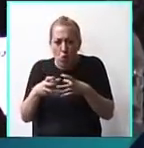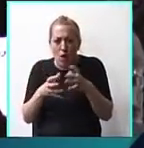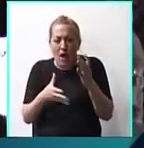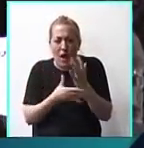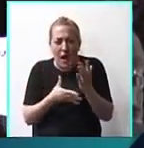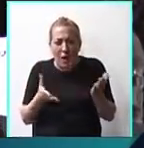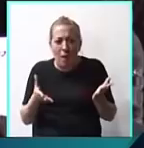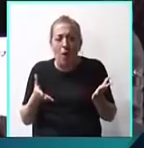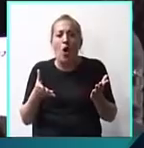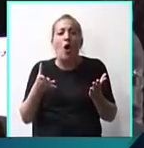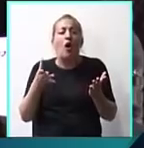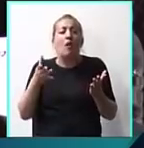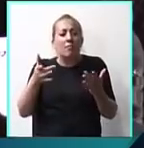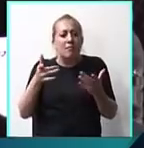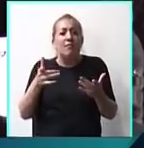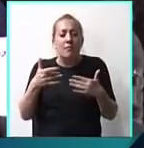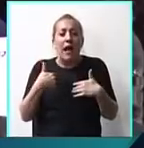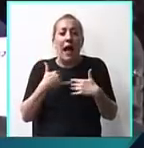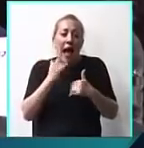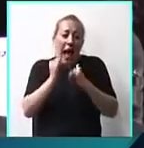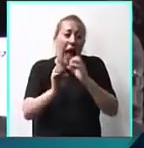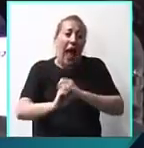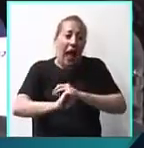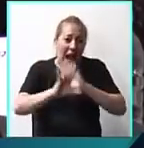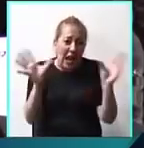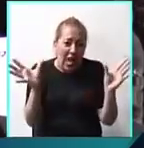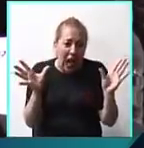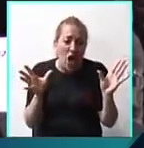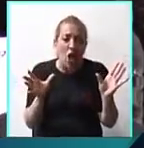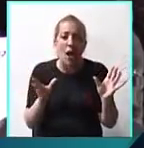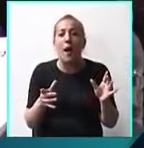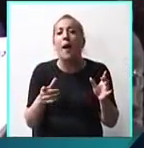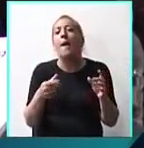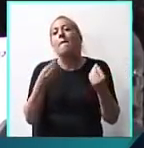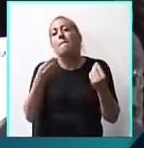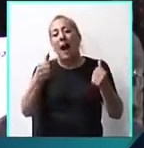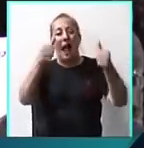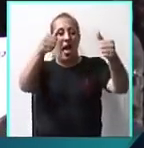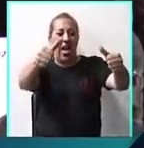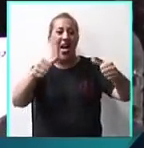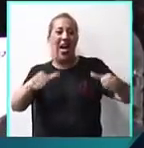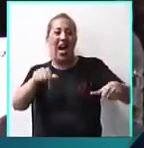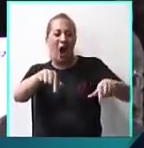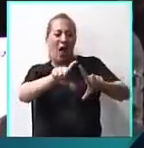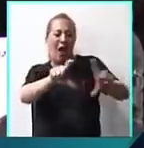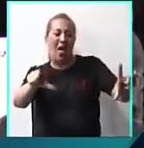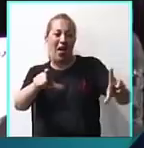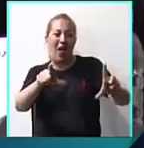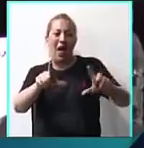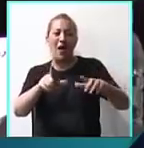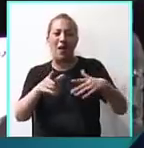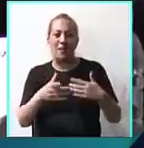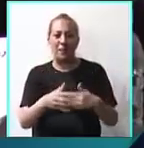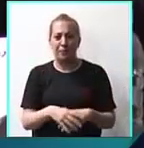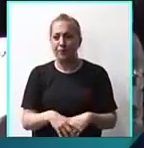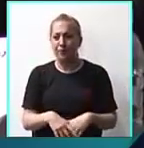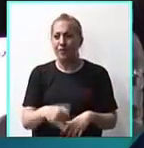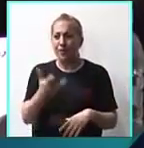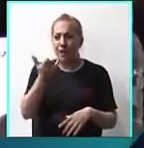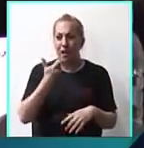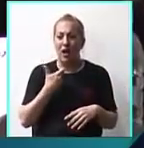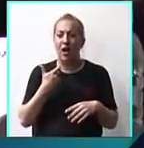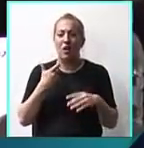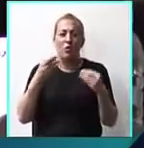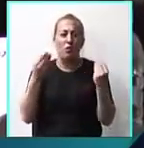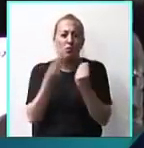Esas son las que están llegando. Les aclaro, para los que se ponen, mirá cómo nos ponemos. Nos llegaron un montón de